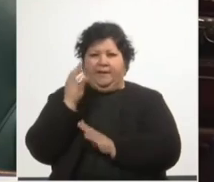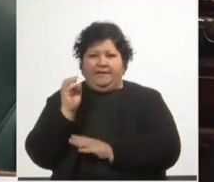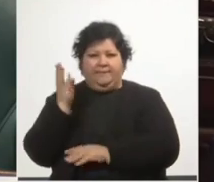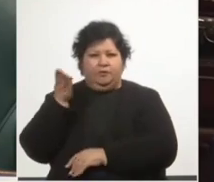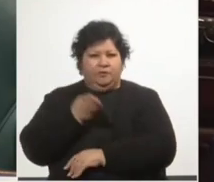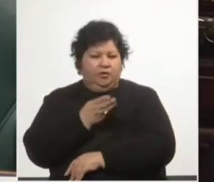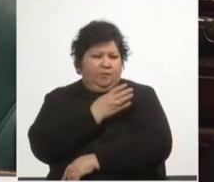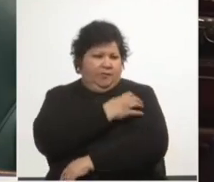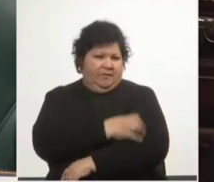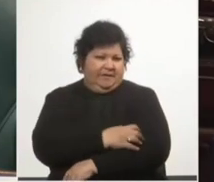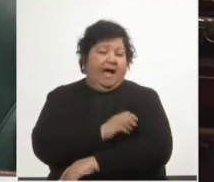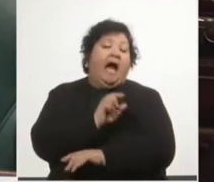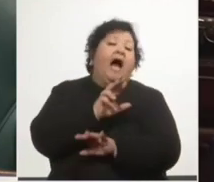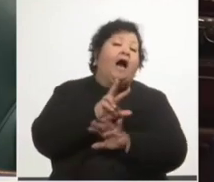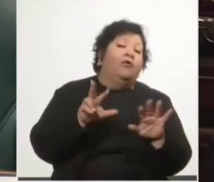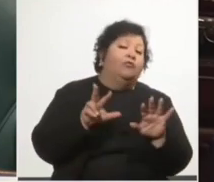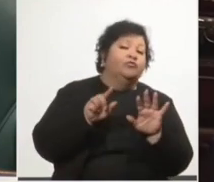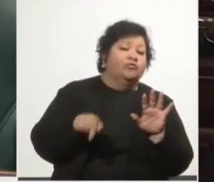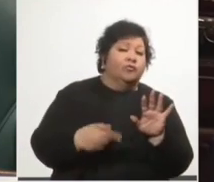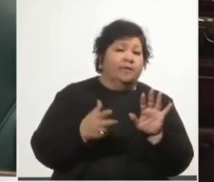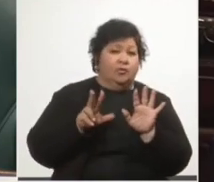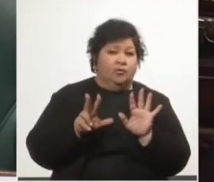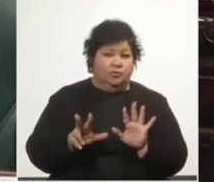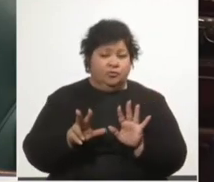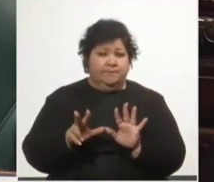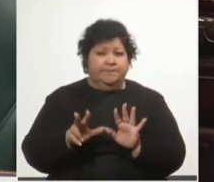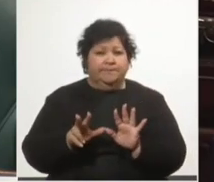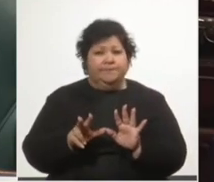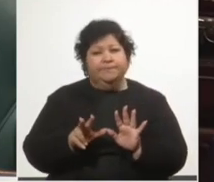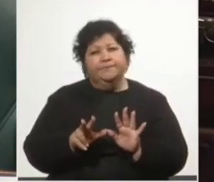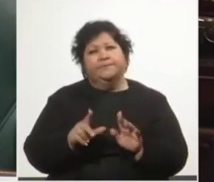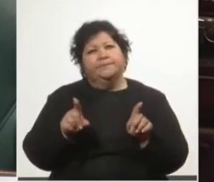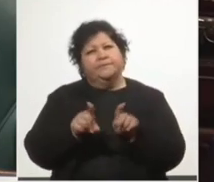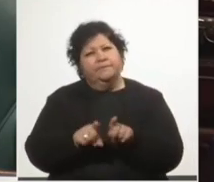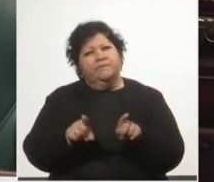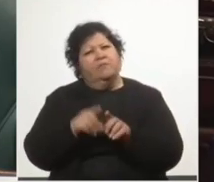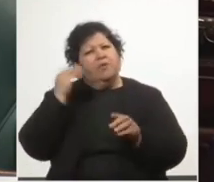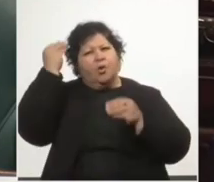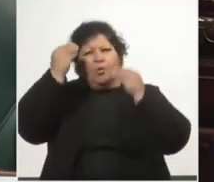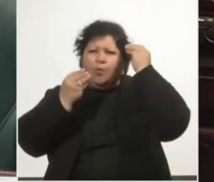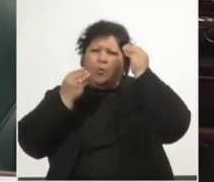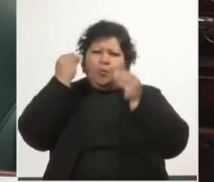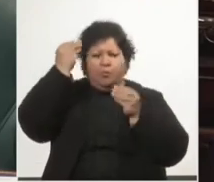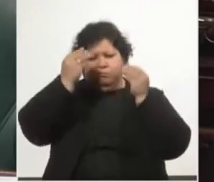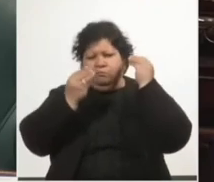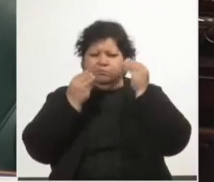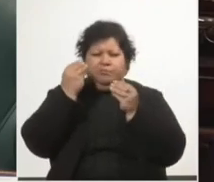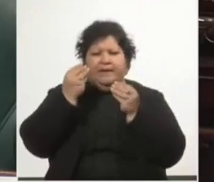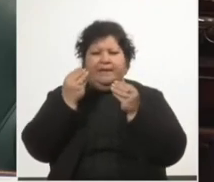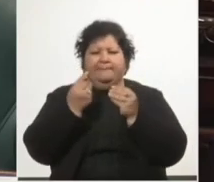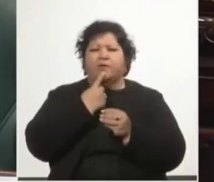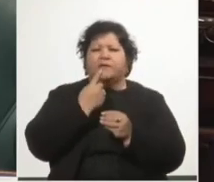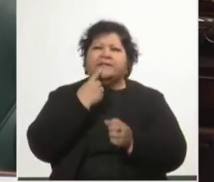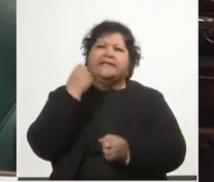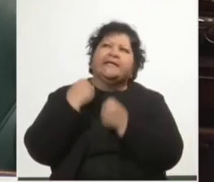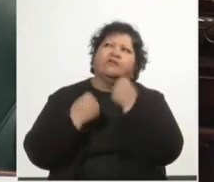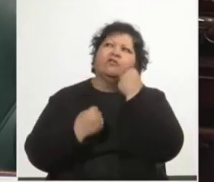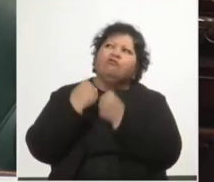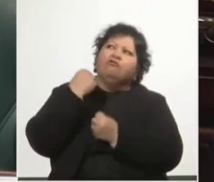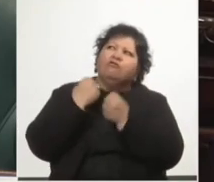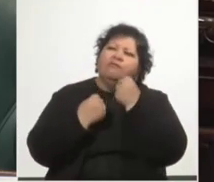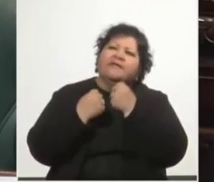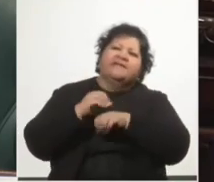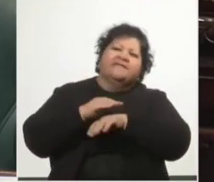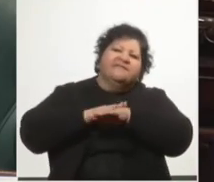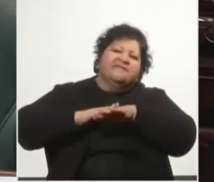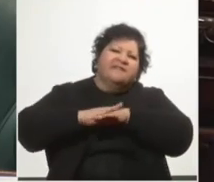a 8.8. Asimismo preocupa que la política económica se haya construido sobre bases endebles en tanto